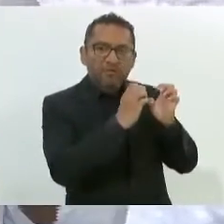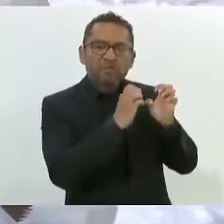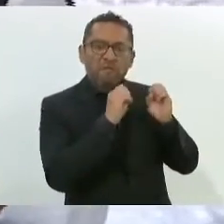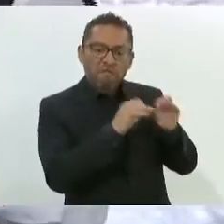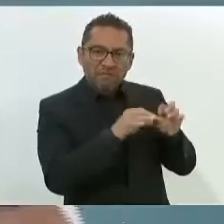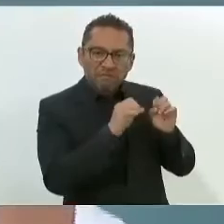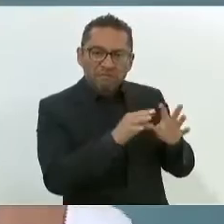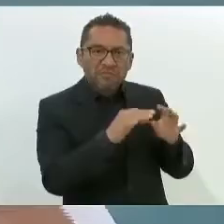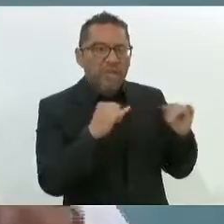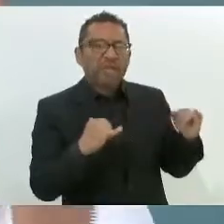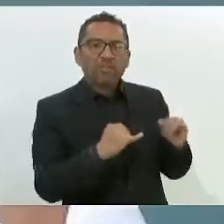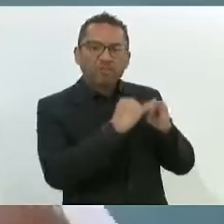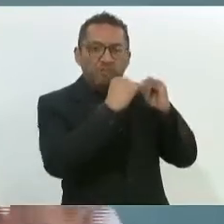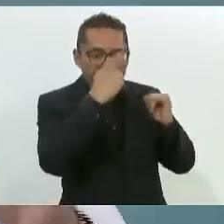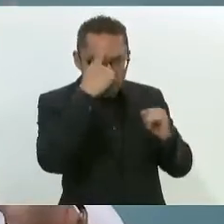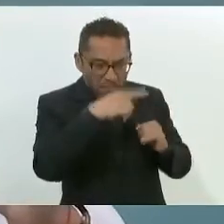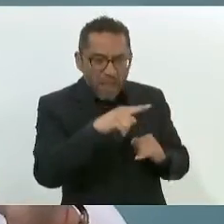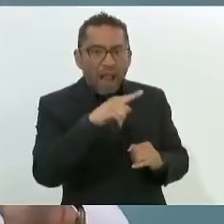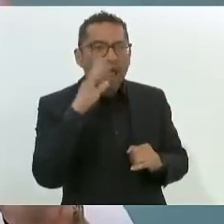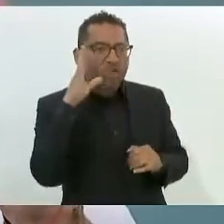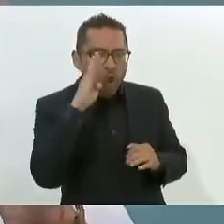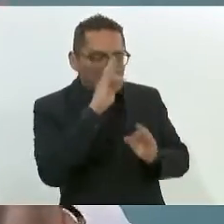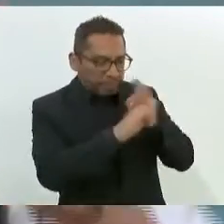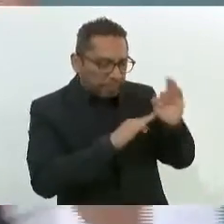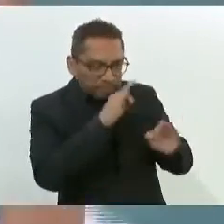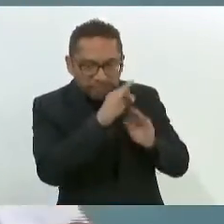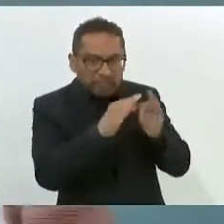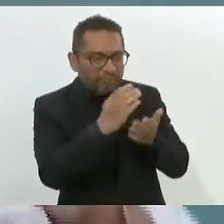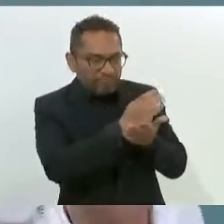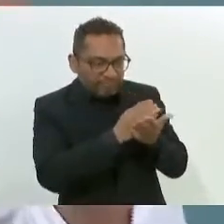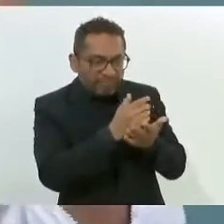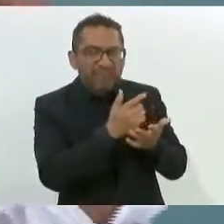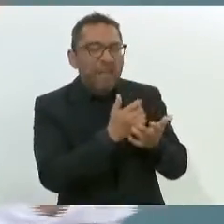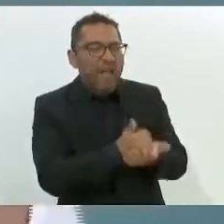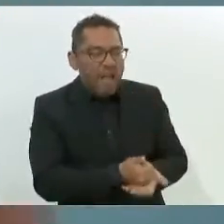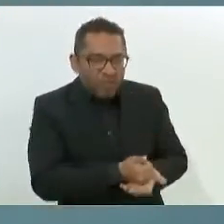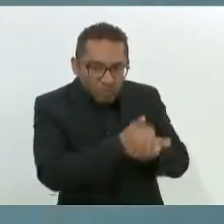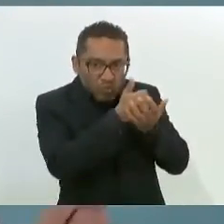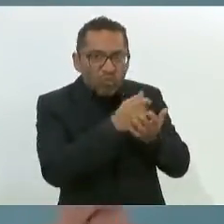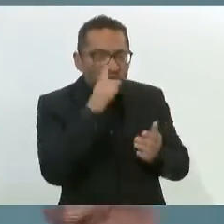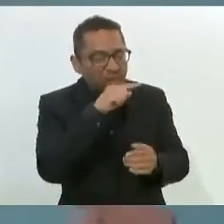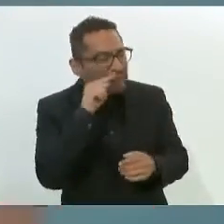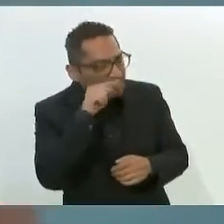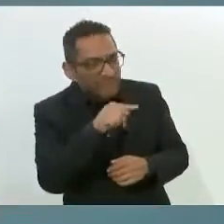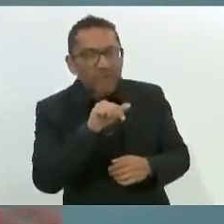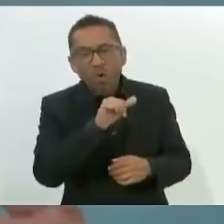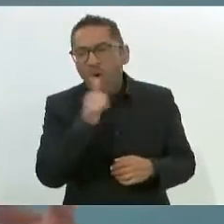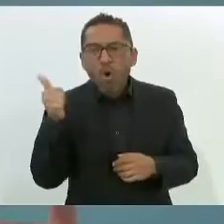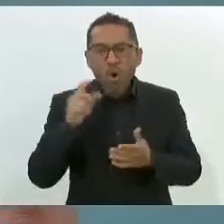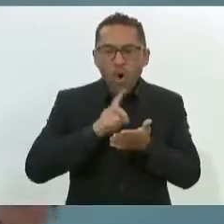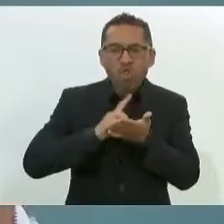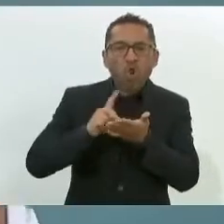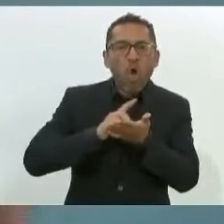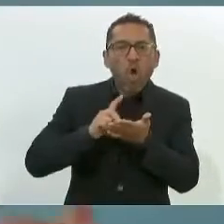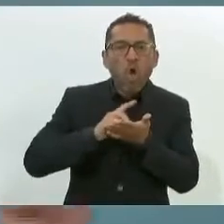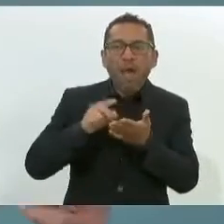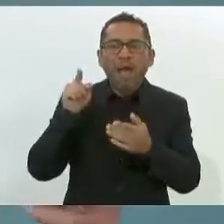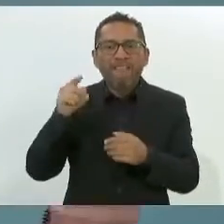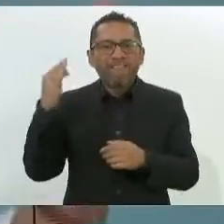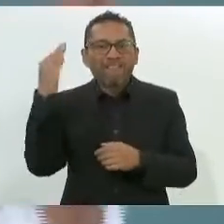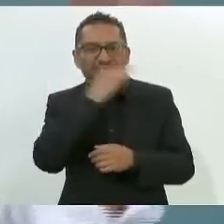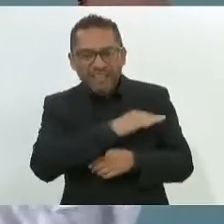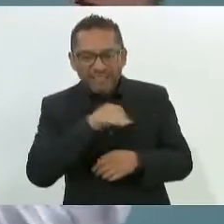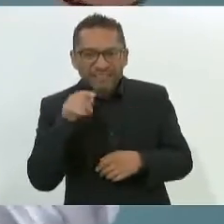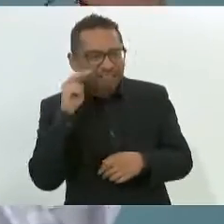sobre todo a las drogas sintéticas, que son tan destructivas, tan adictivas, que hay